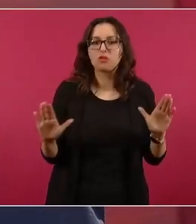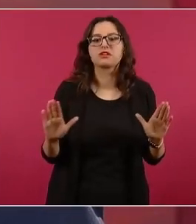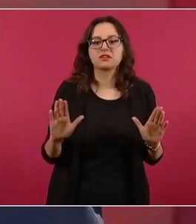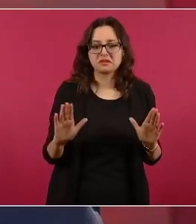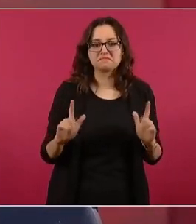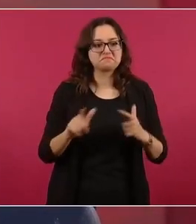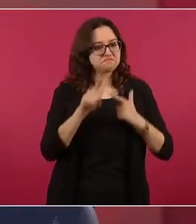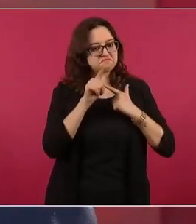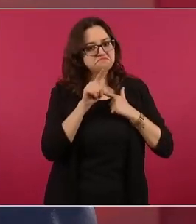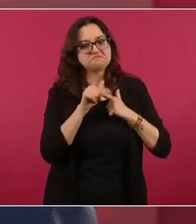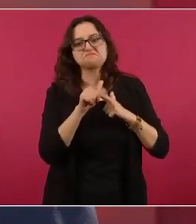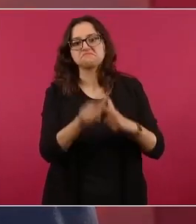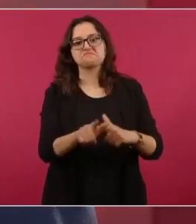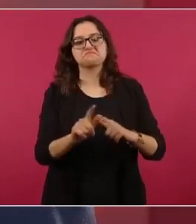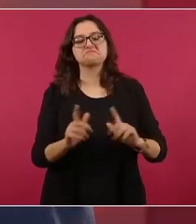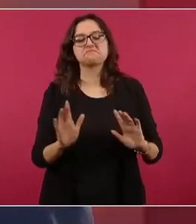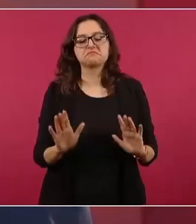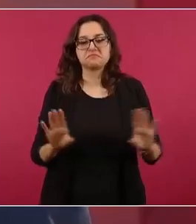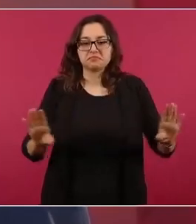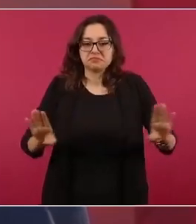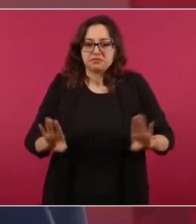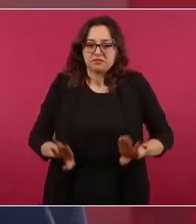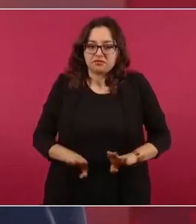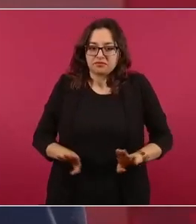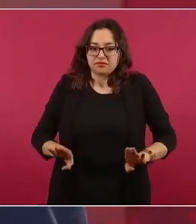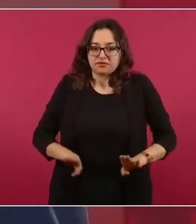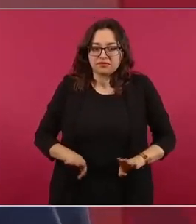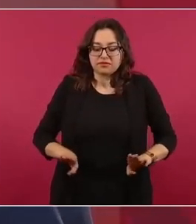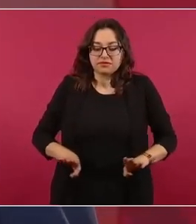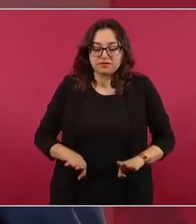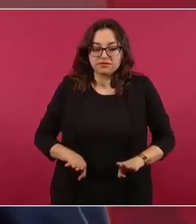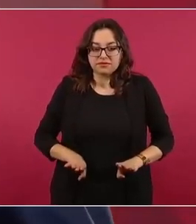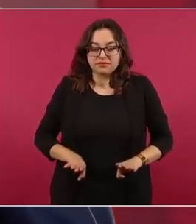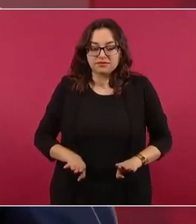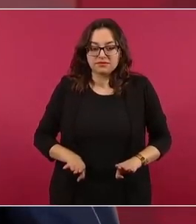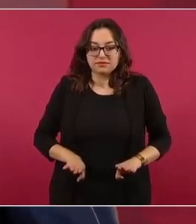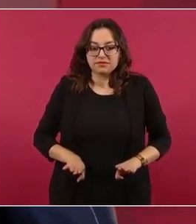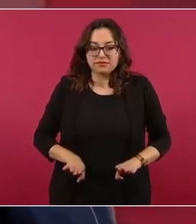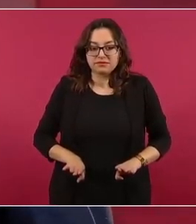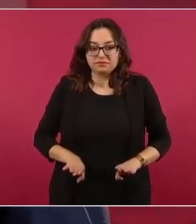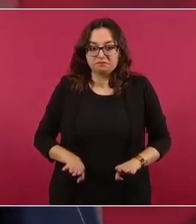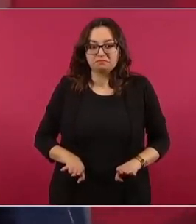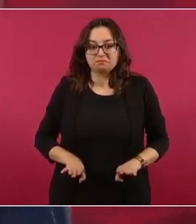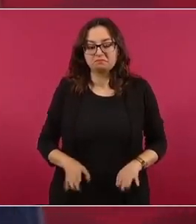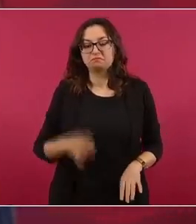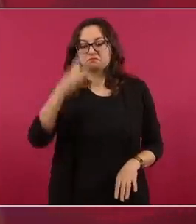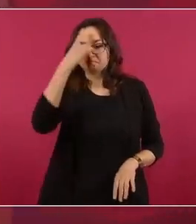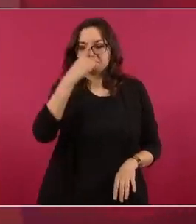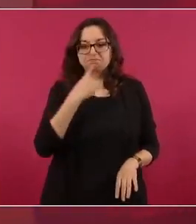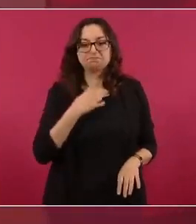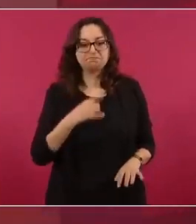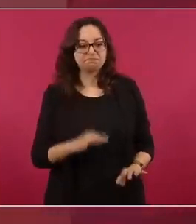el perfil,